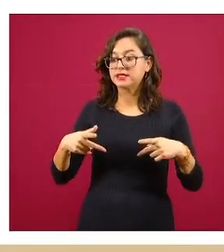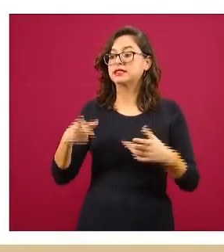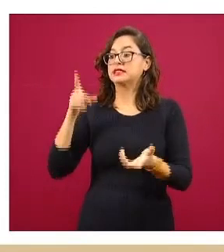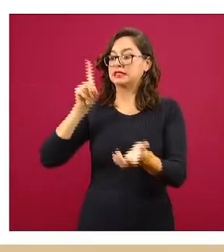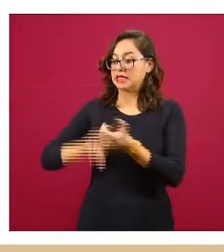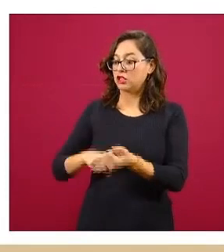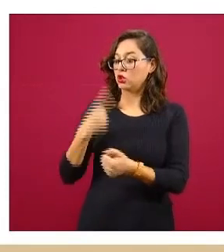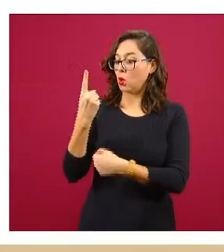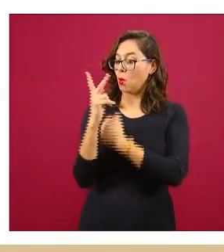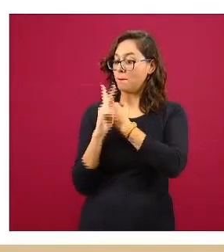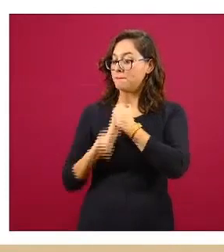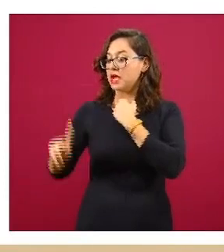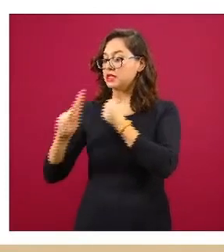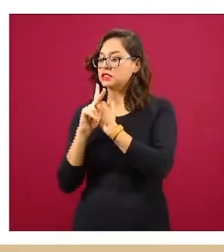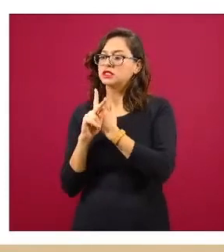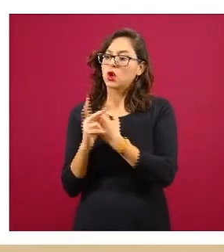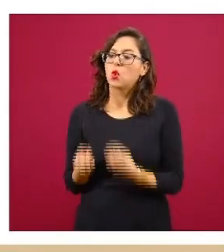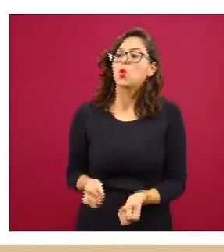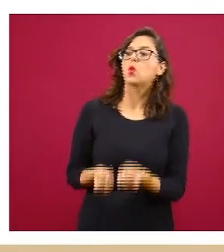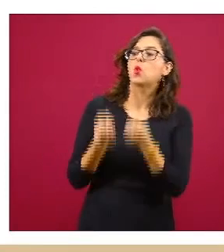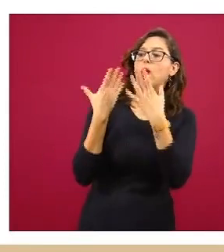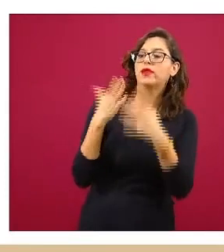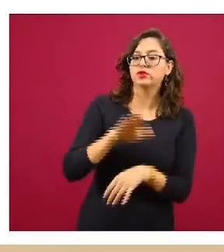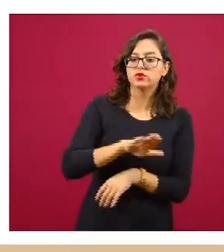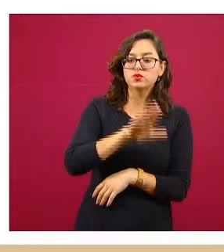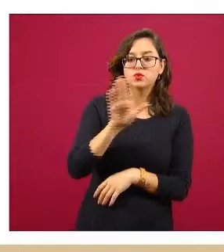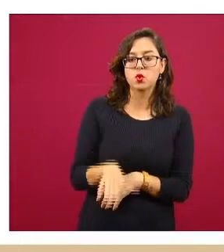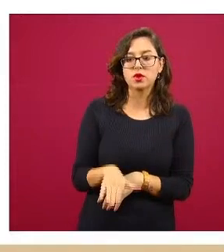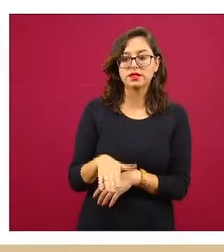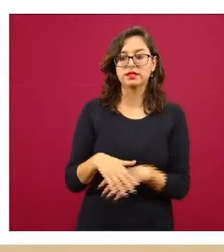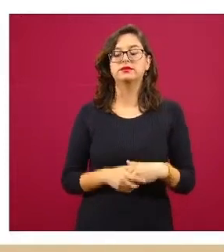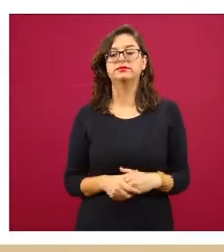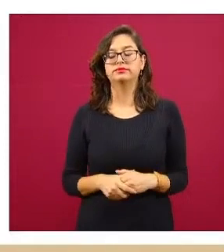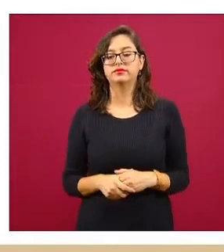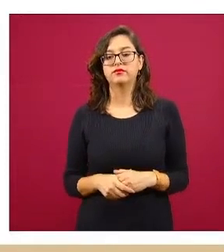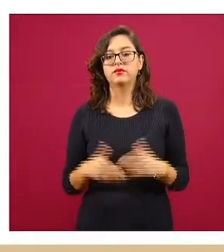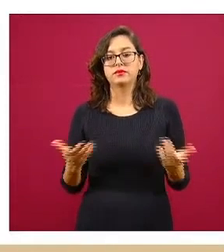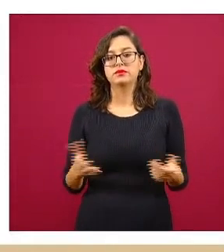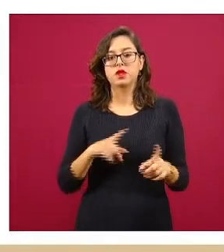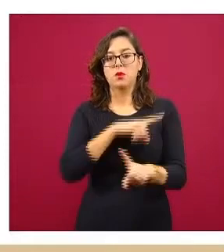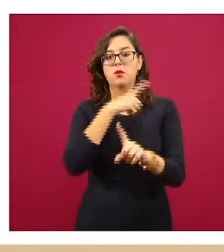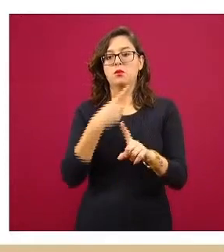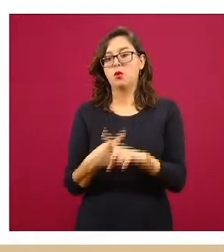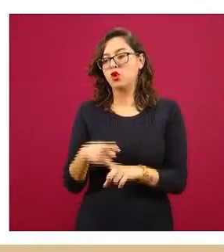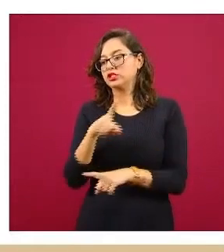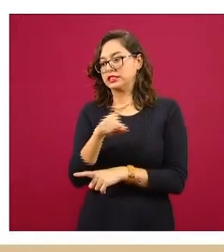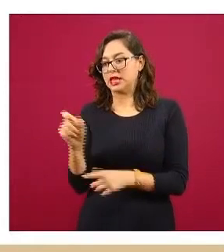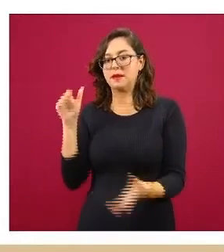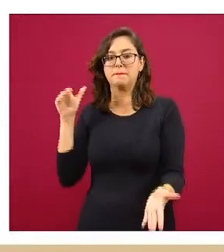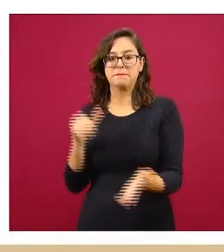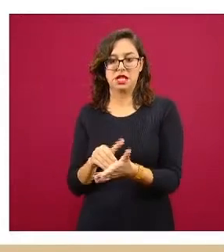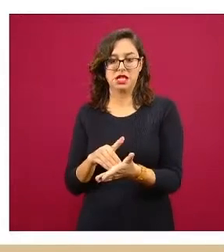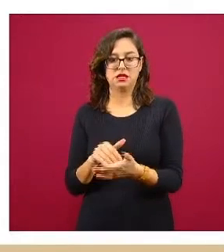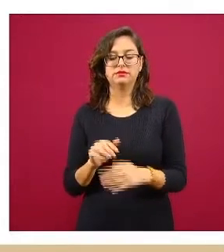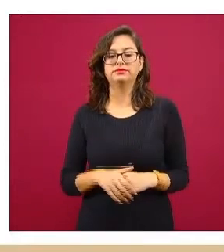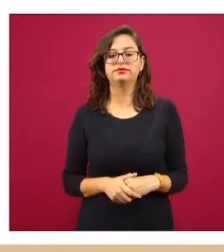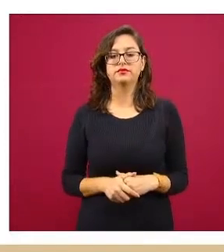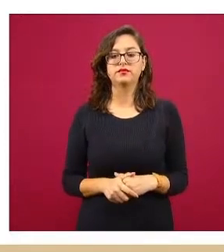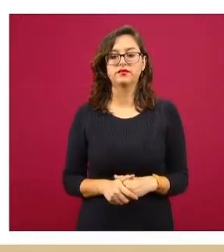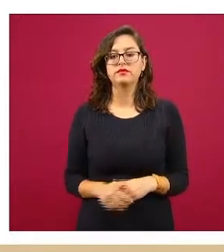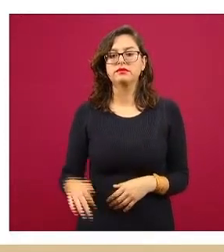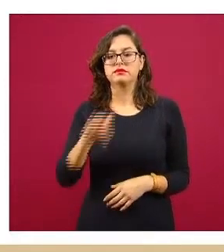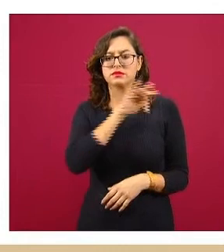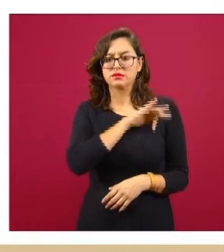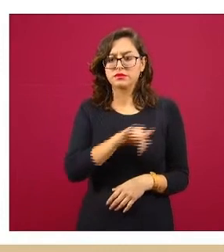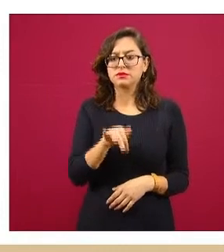por el total de la población y se expresa como número de defunciones por cada 100 mil habitantes. Y como podemos ver en